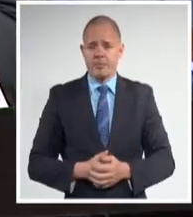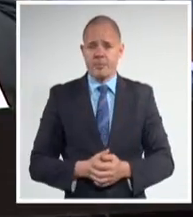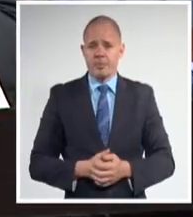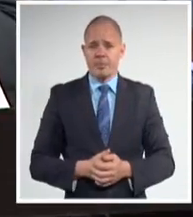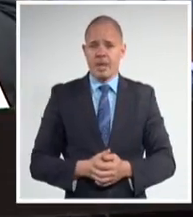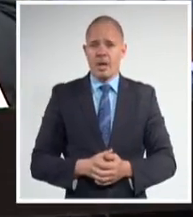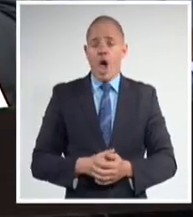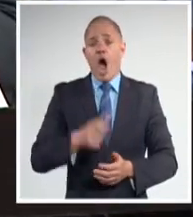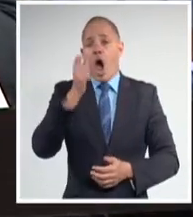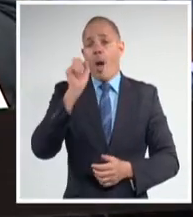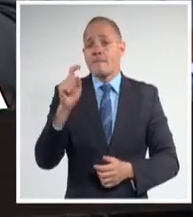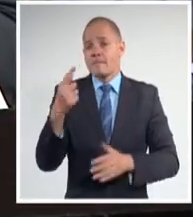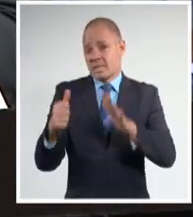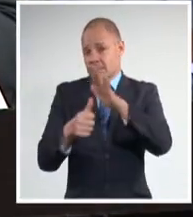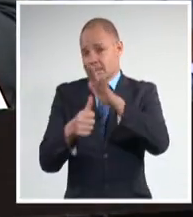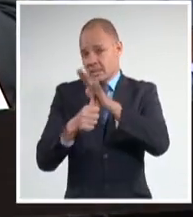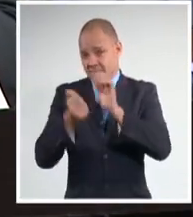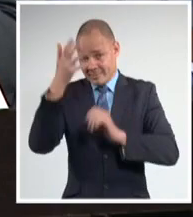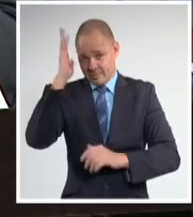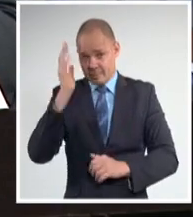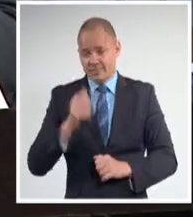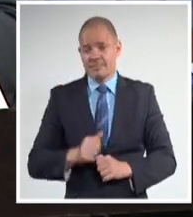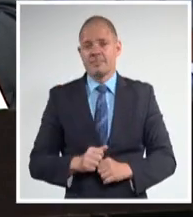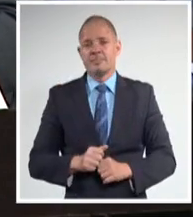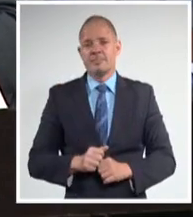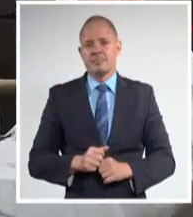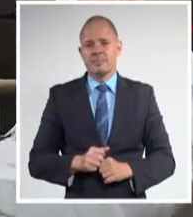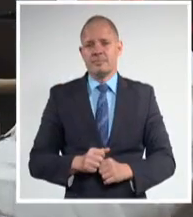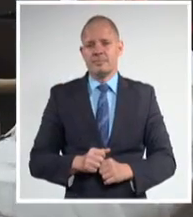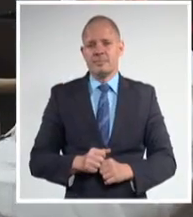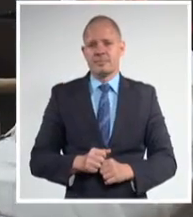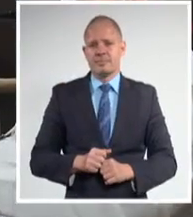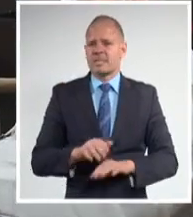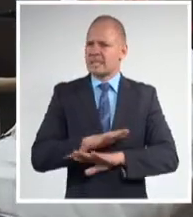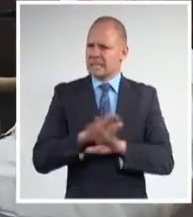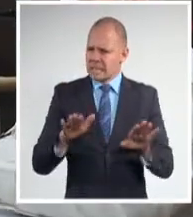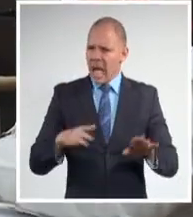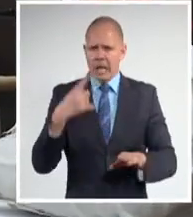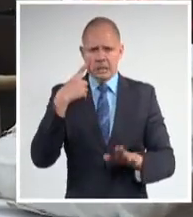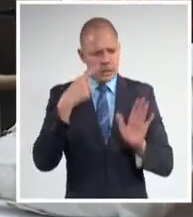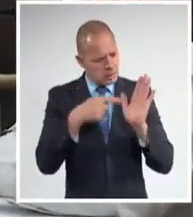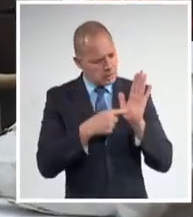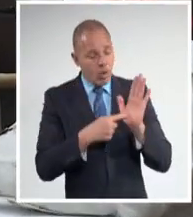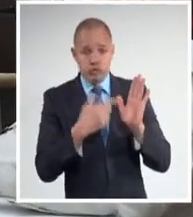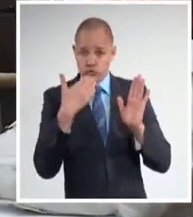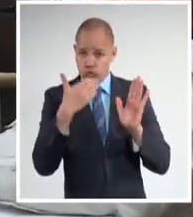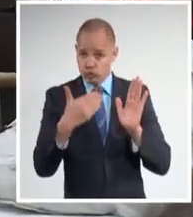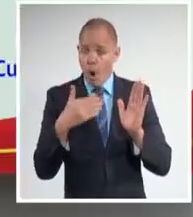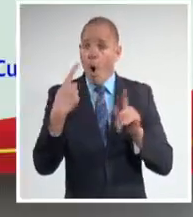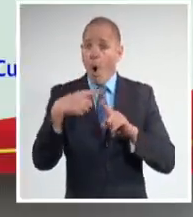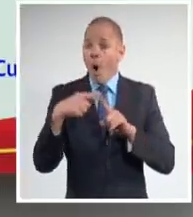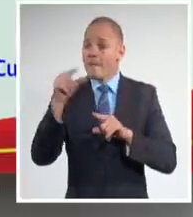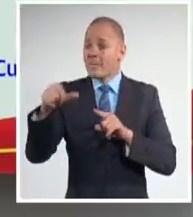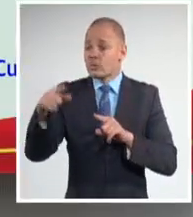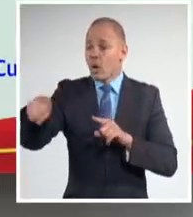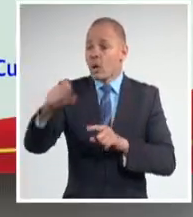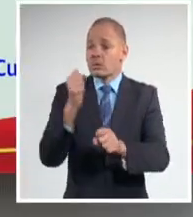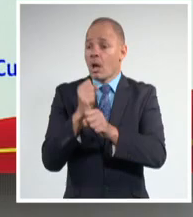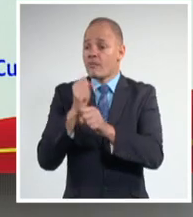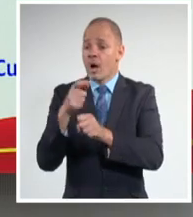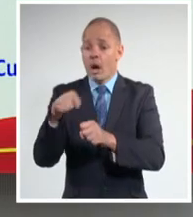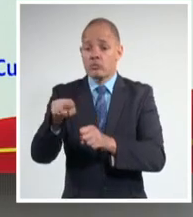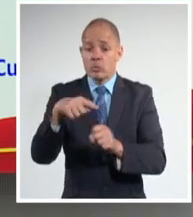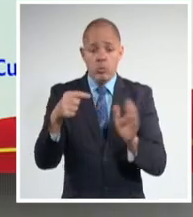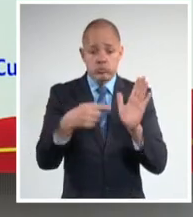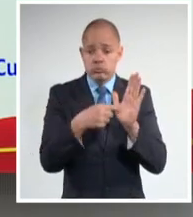primer secretario del partido y presidente de la República, Miguel Díaz-Canel Bermúdez, reconoció la calidad de los profesionales que trabajan en el estudio y conformación